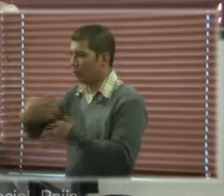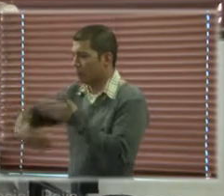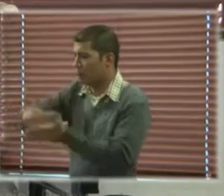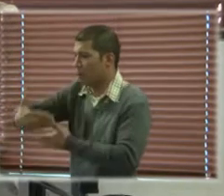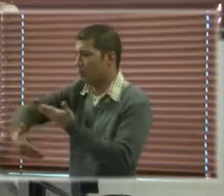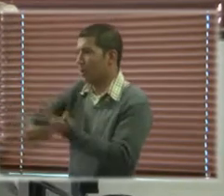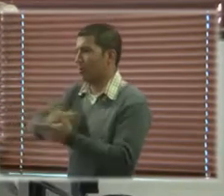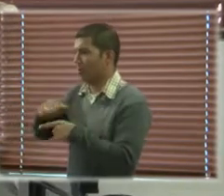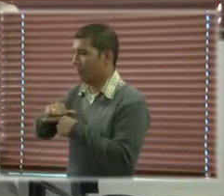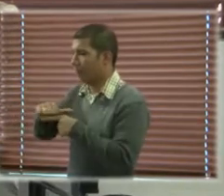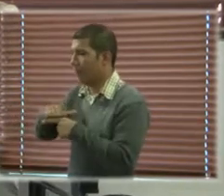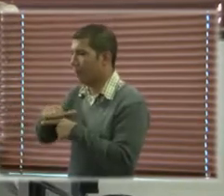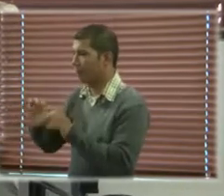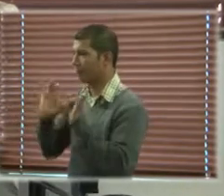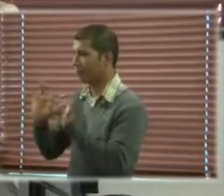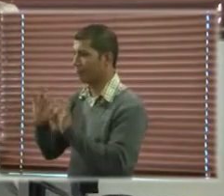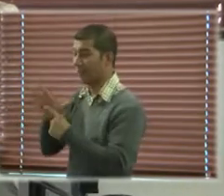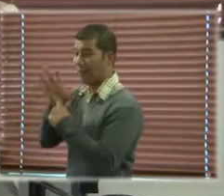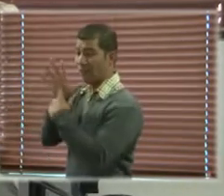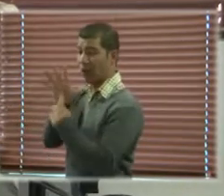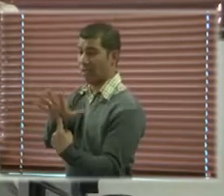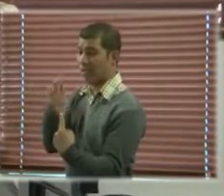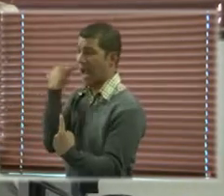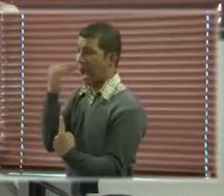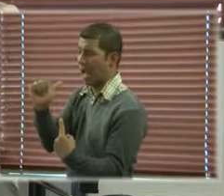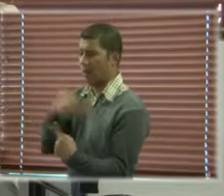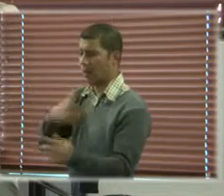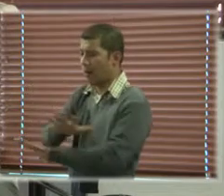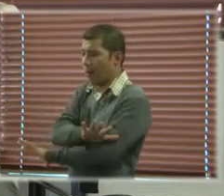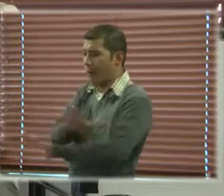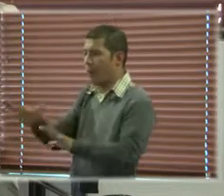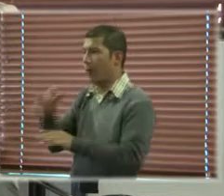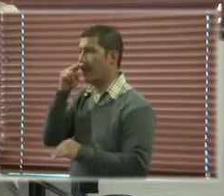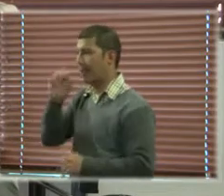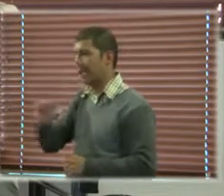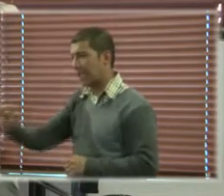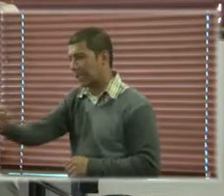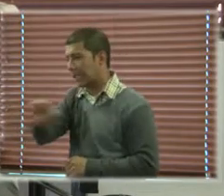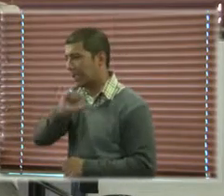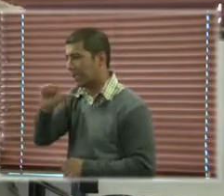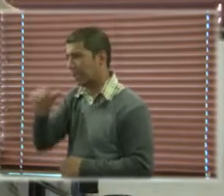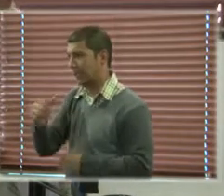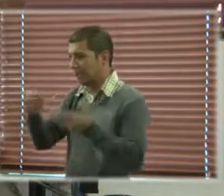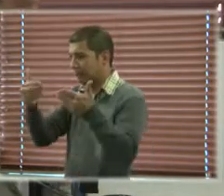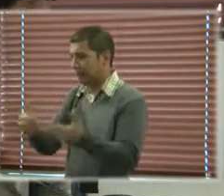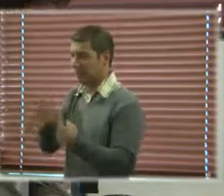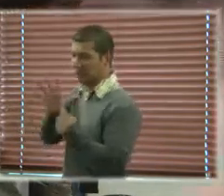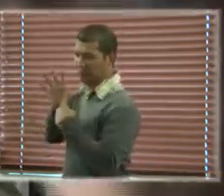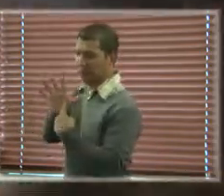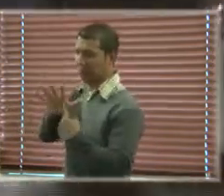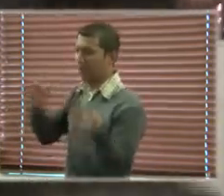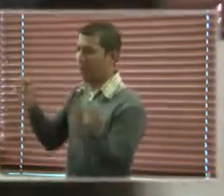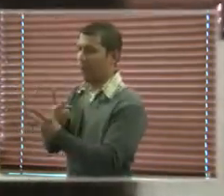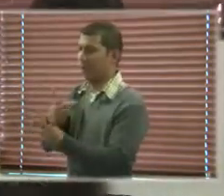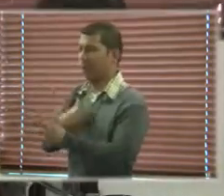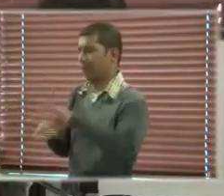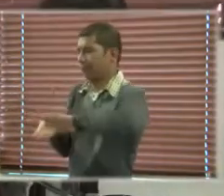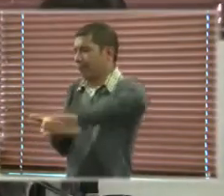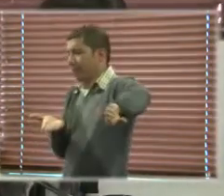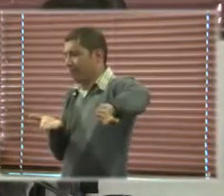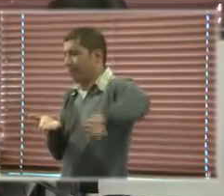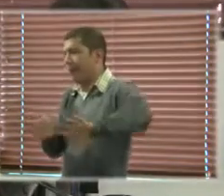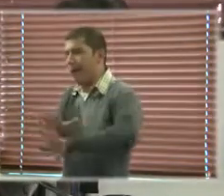para la eliminación de la violencia contra mujeres y niñas con discapacidad en el mundo. Silvia tiene una